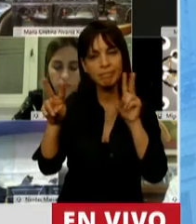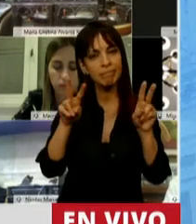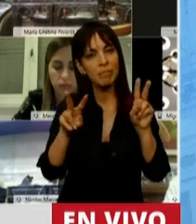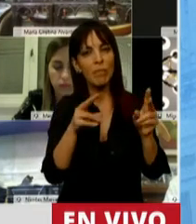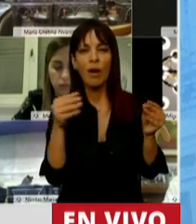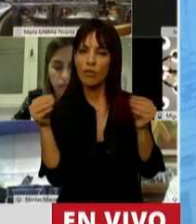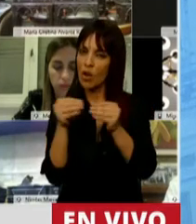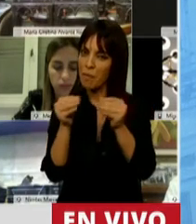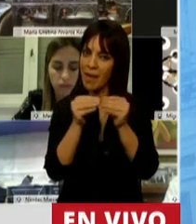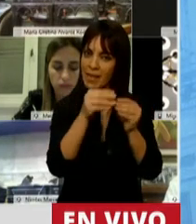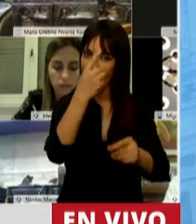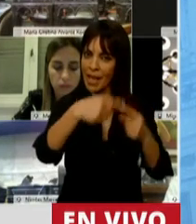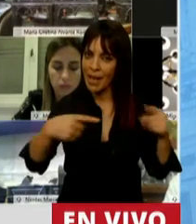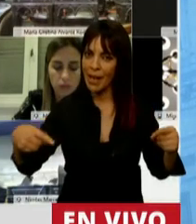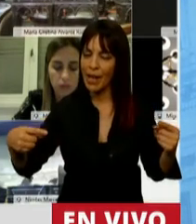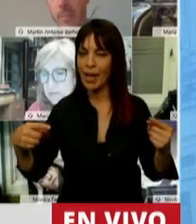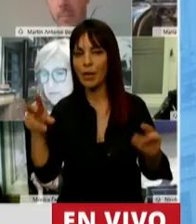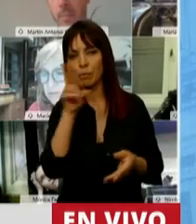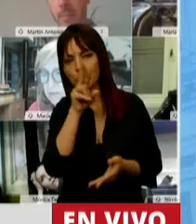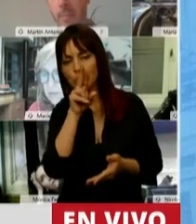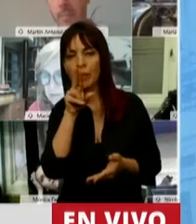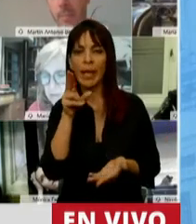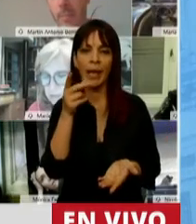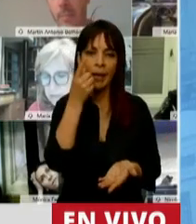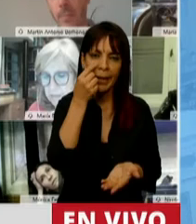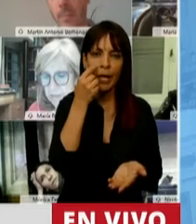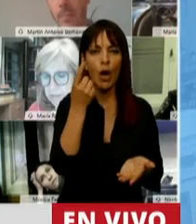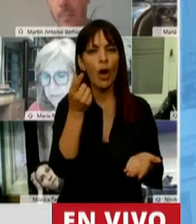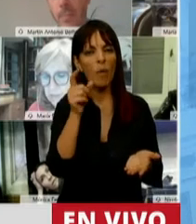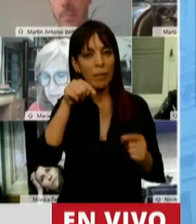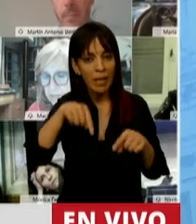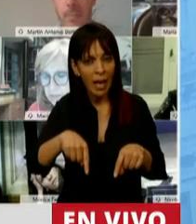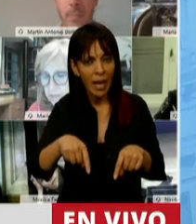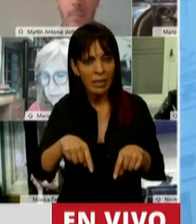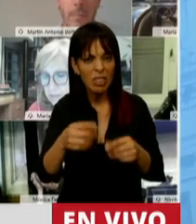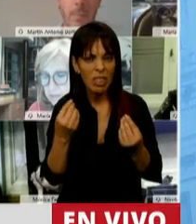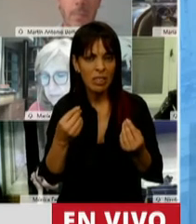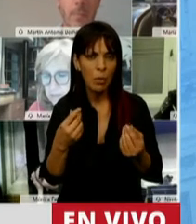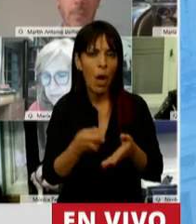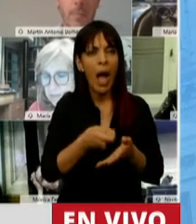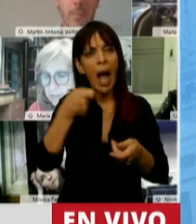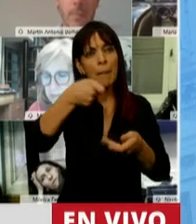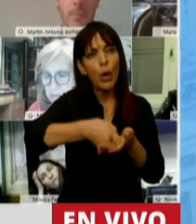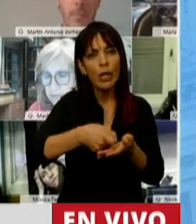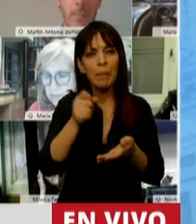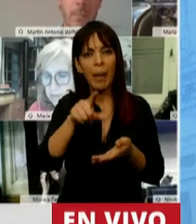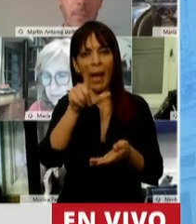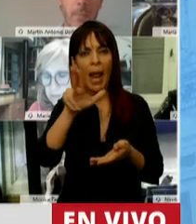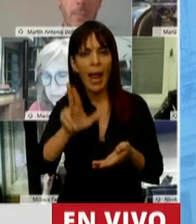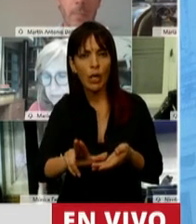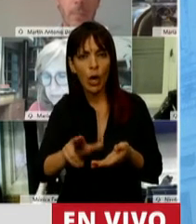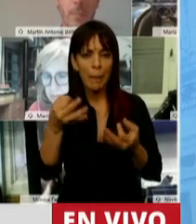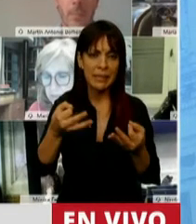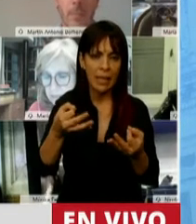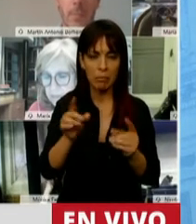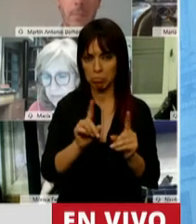colegas y legisladoras, legisladores, esto no es un aporte extra para la provincia de La Rioja. Hace